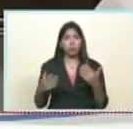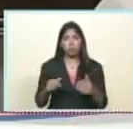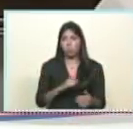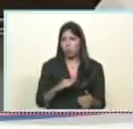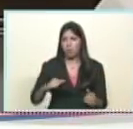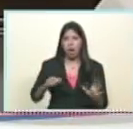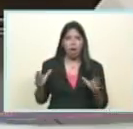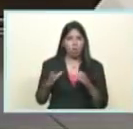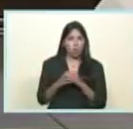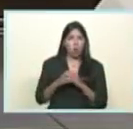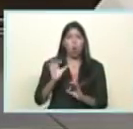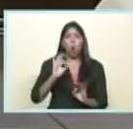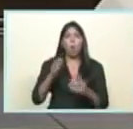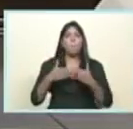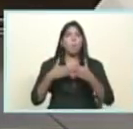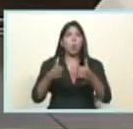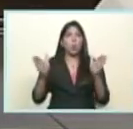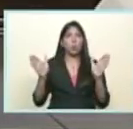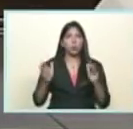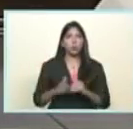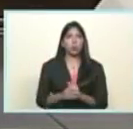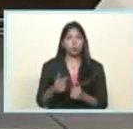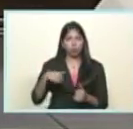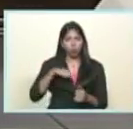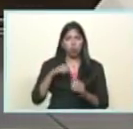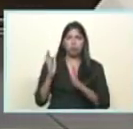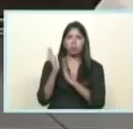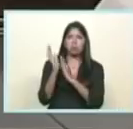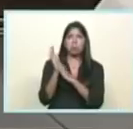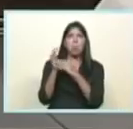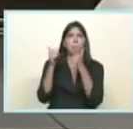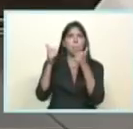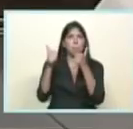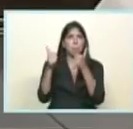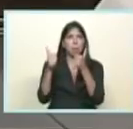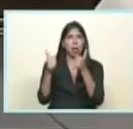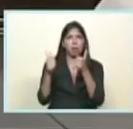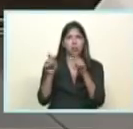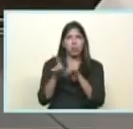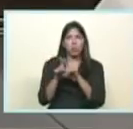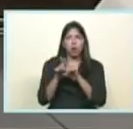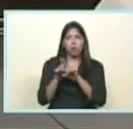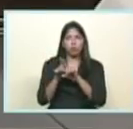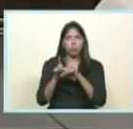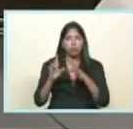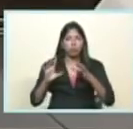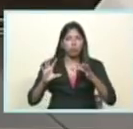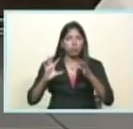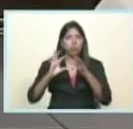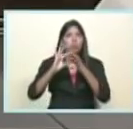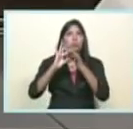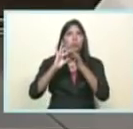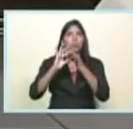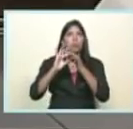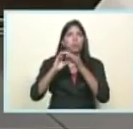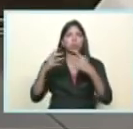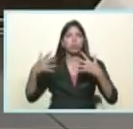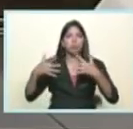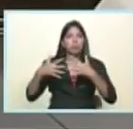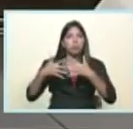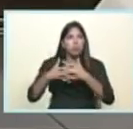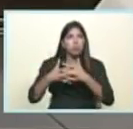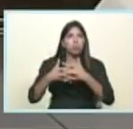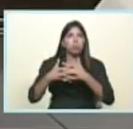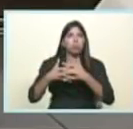privado. Y aplaudimos ese acercamiento de diálogo para la atención